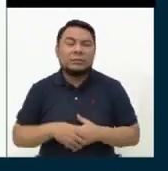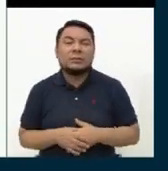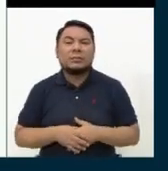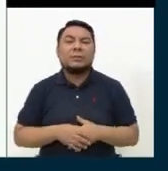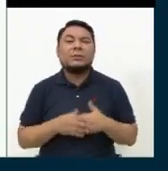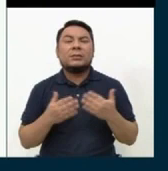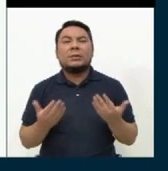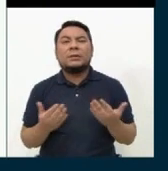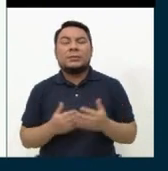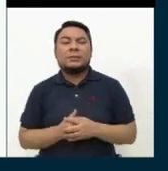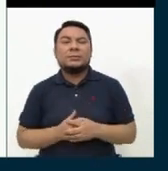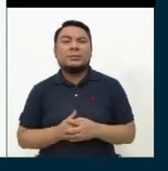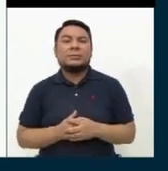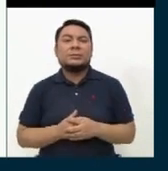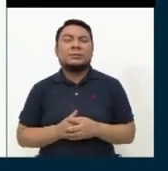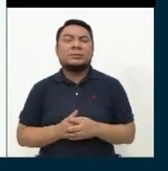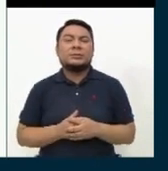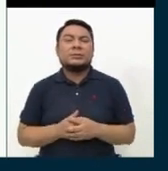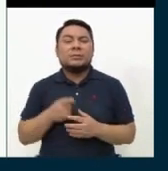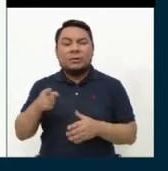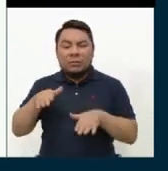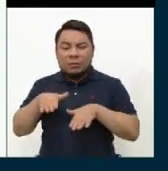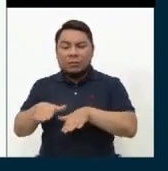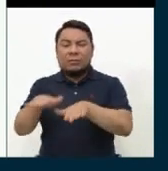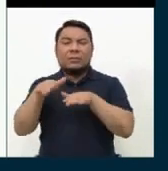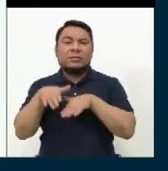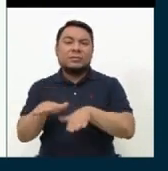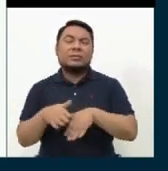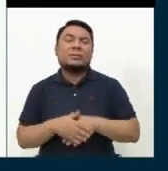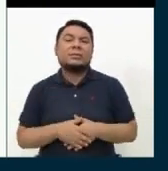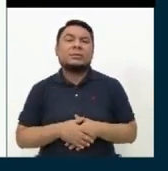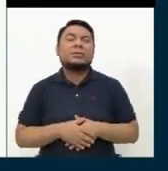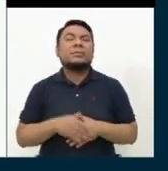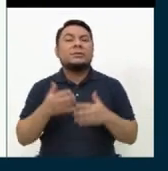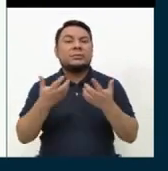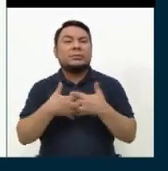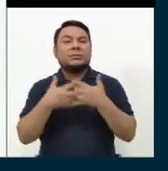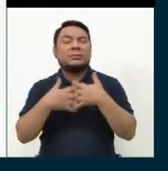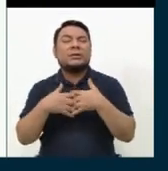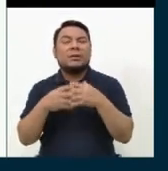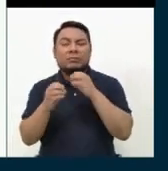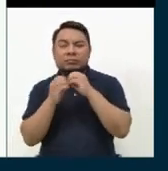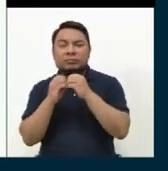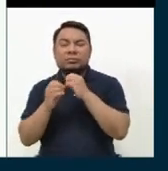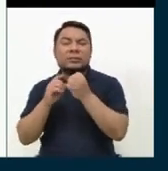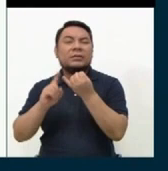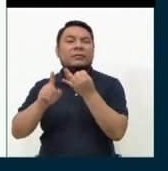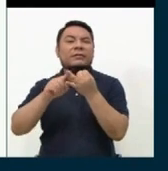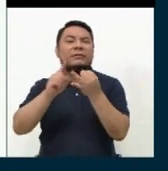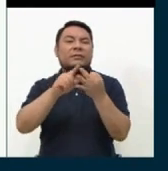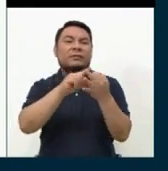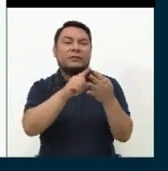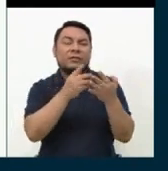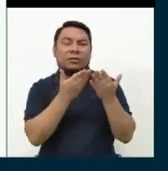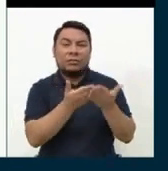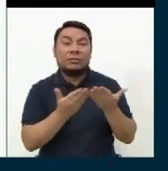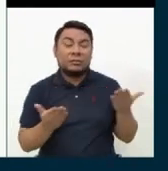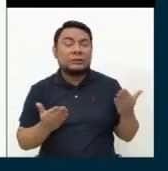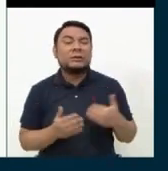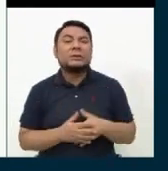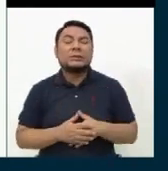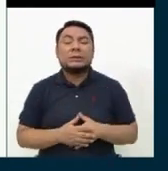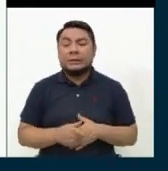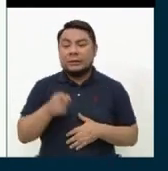los costureros, fabricantes de diferentes productos para que